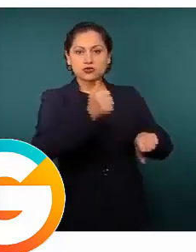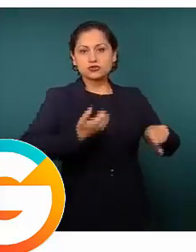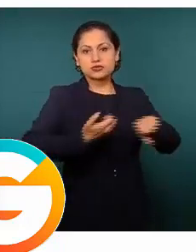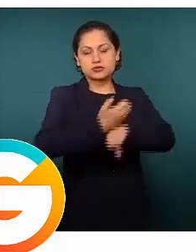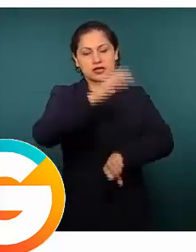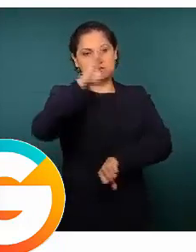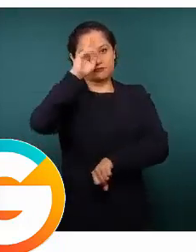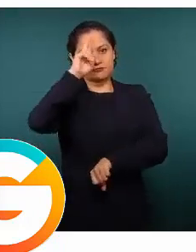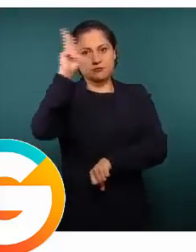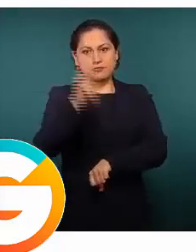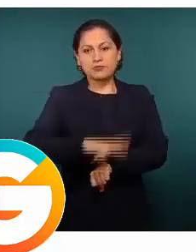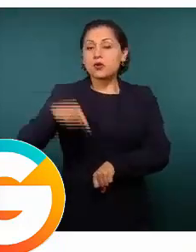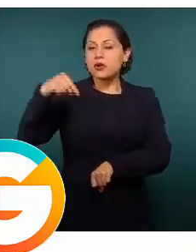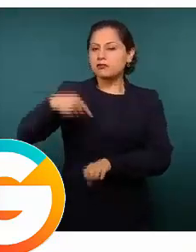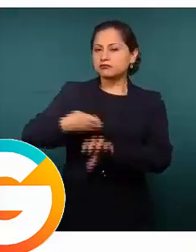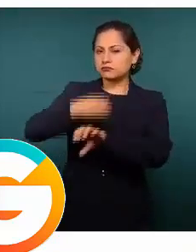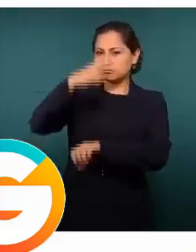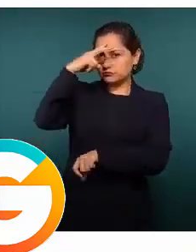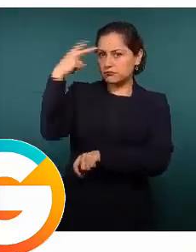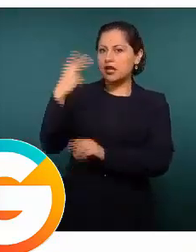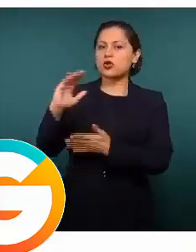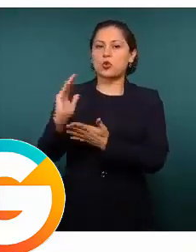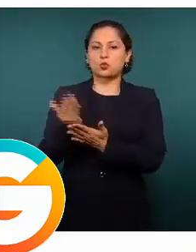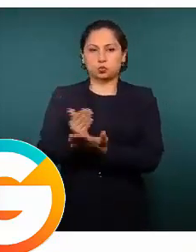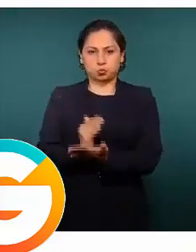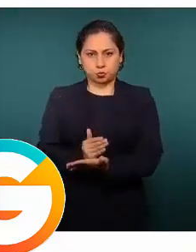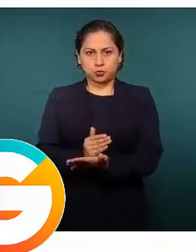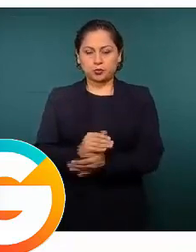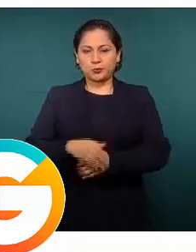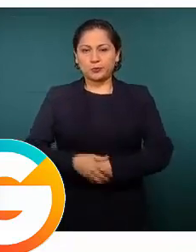verde y el color rojo es el que corresponde al Estado.